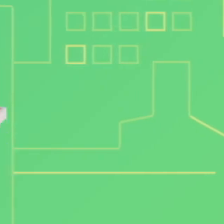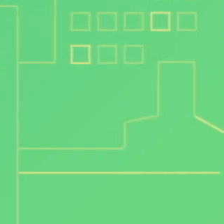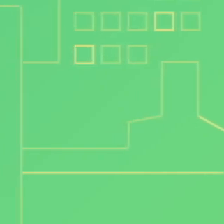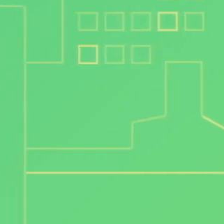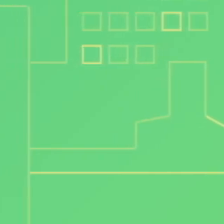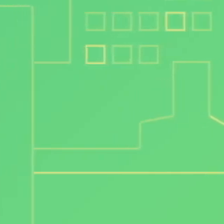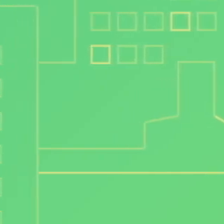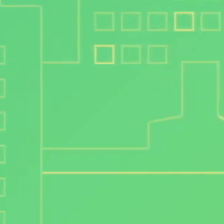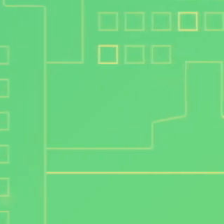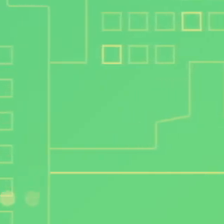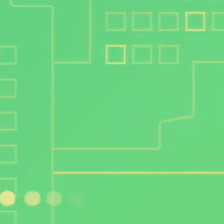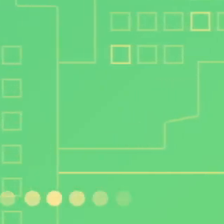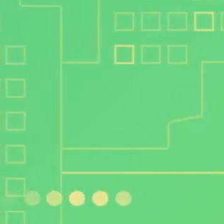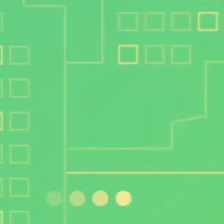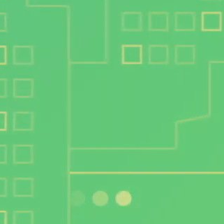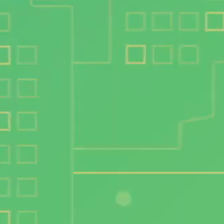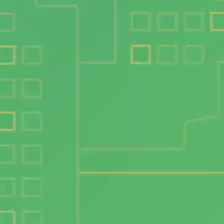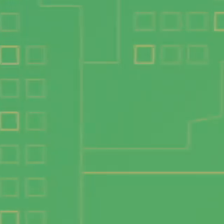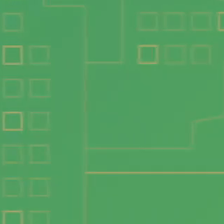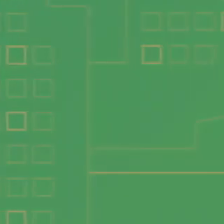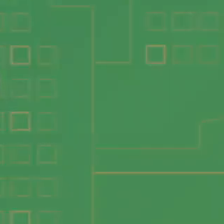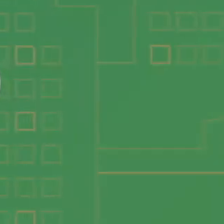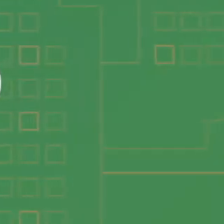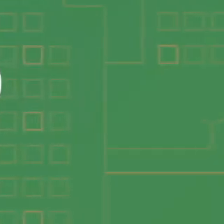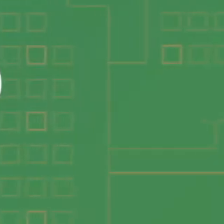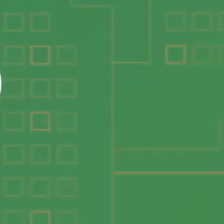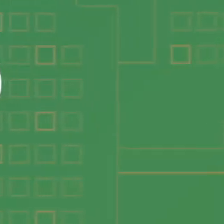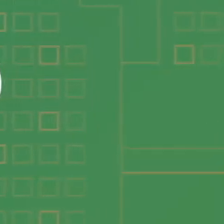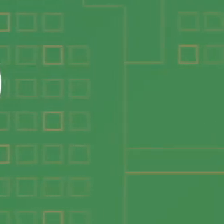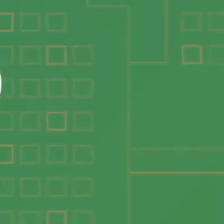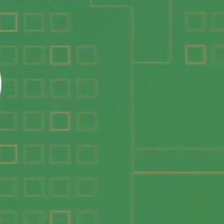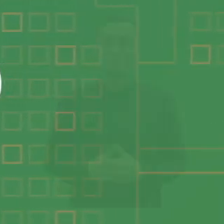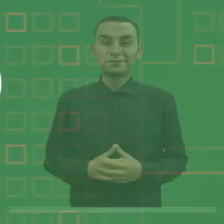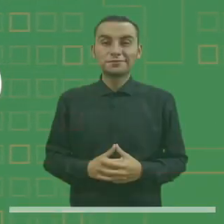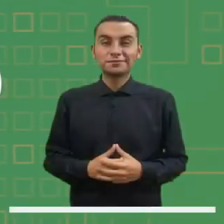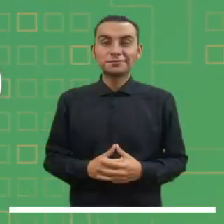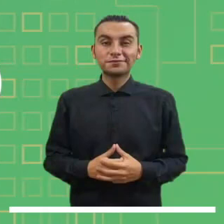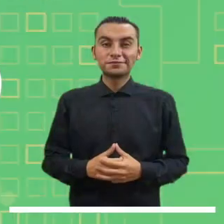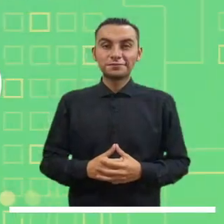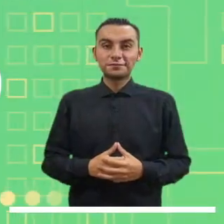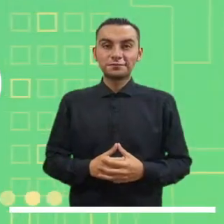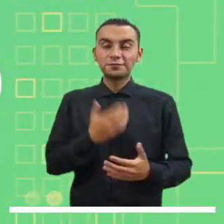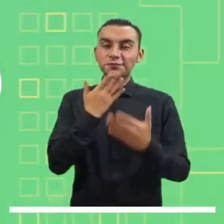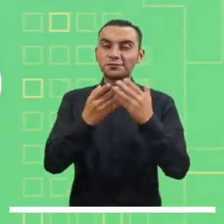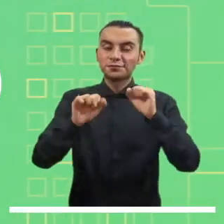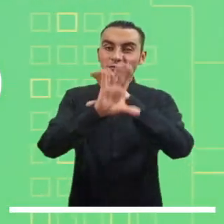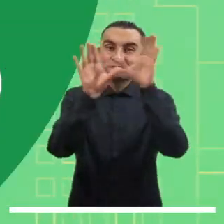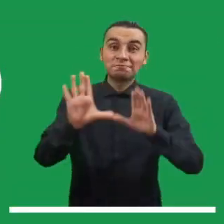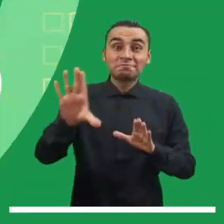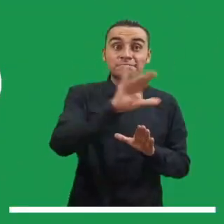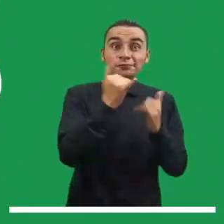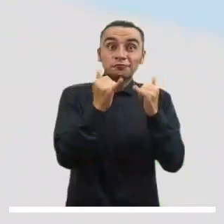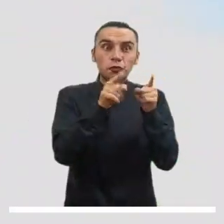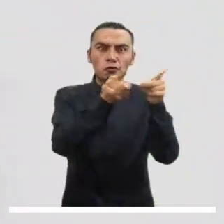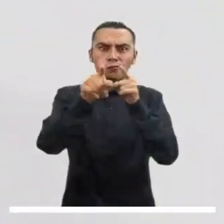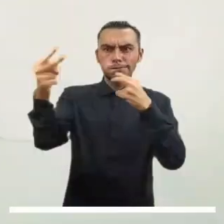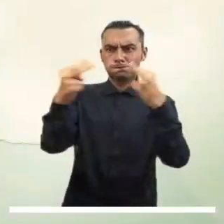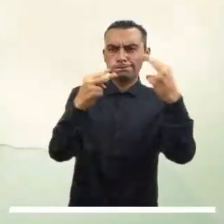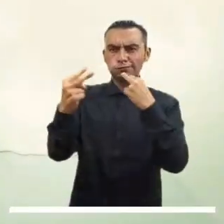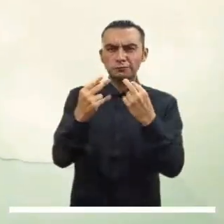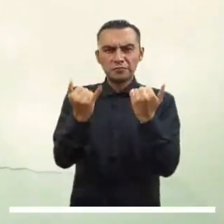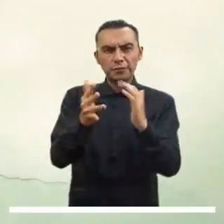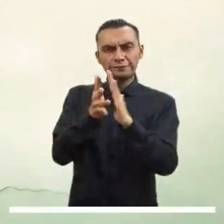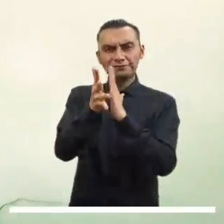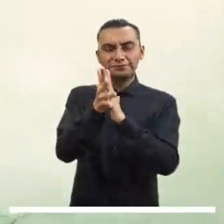Buenos días para toda nuestra audiencia, a continuación les presentamos el pronóstico del tiempo de la mañana en cada una de las regiones del